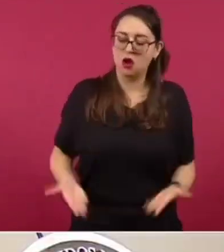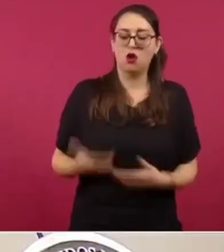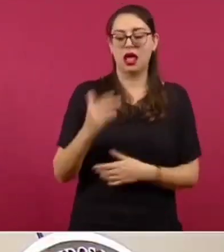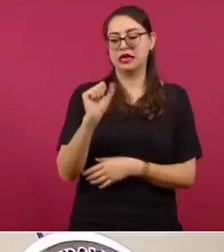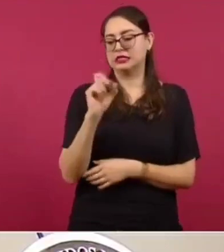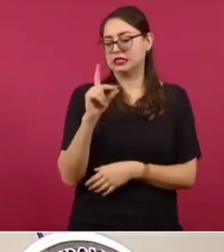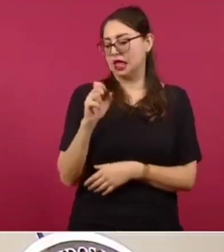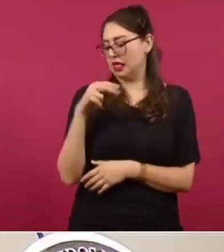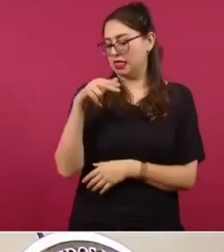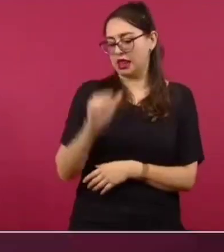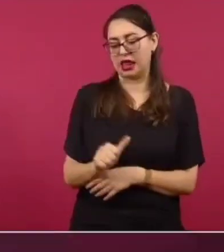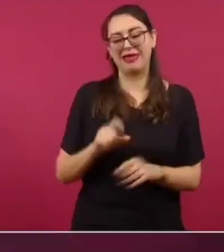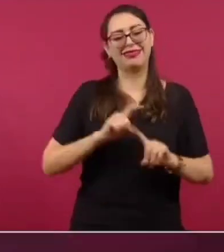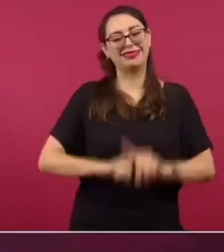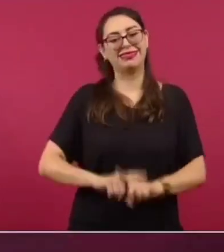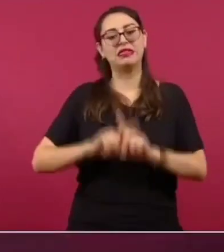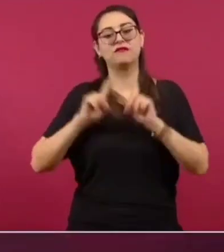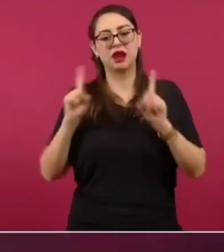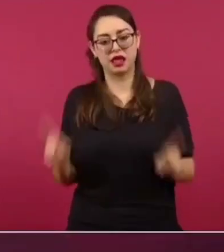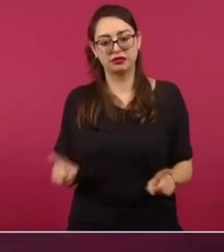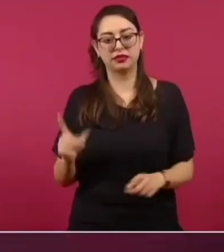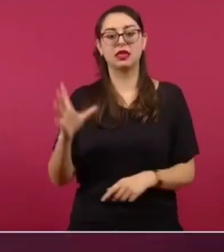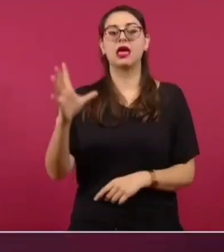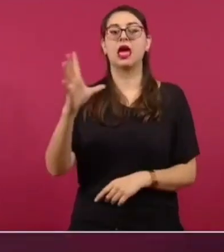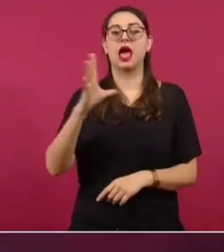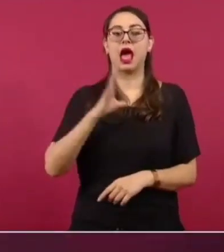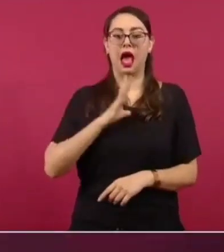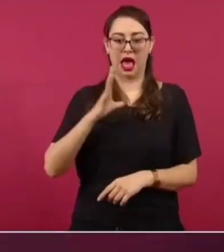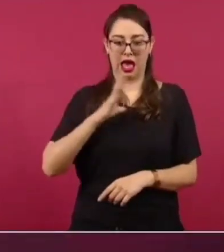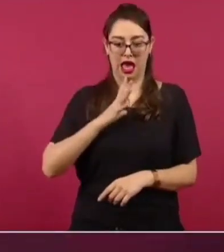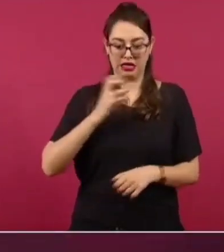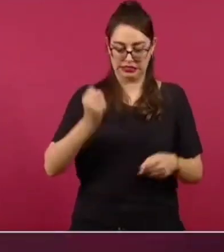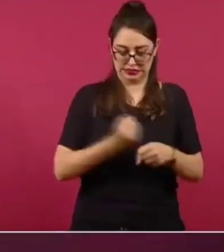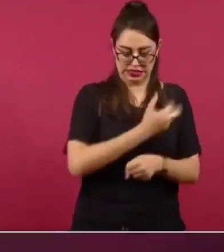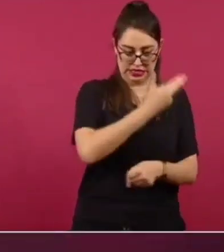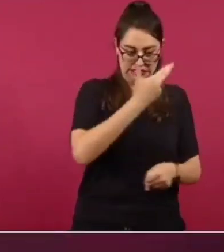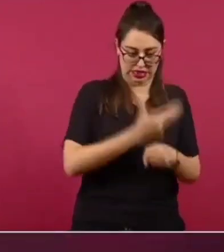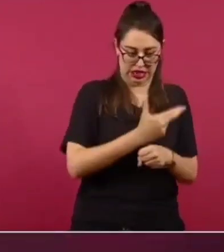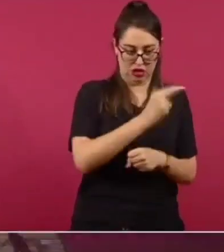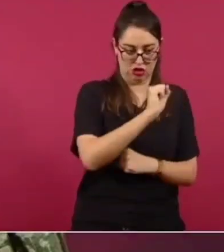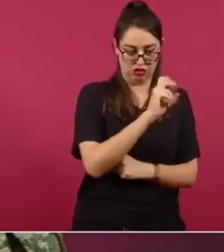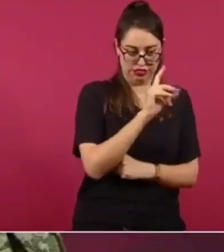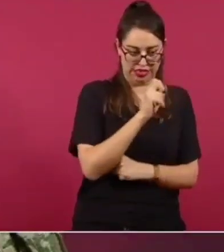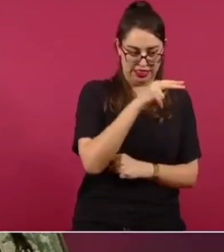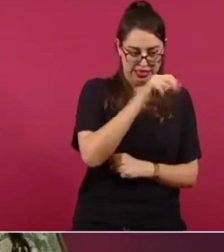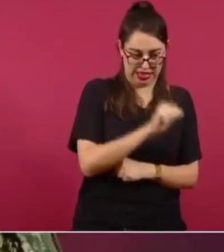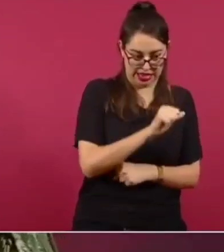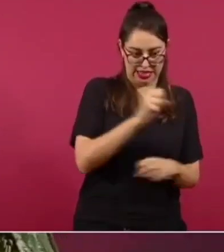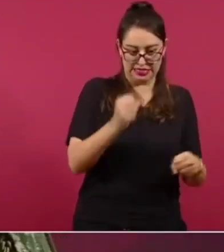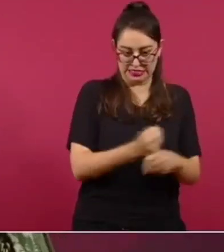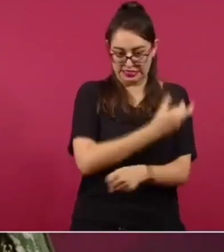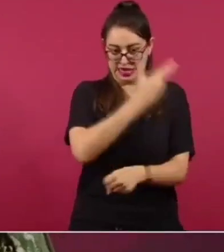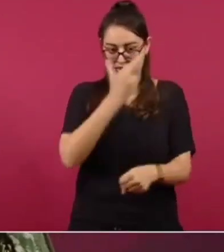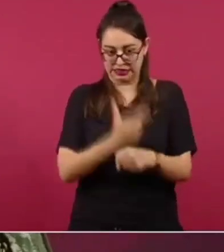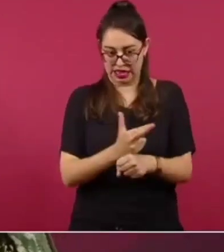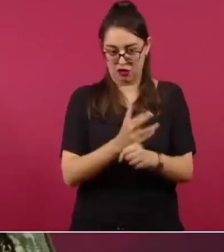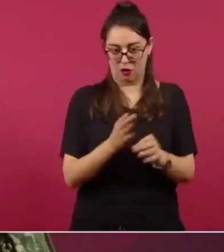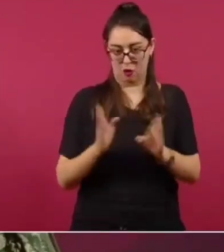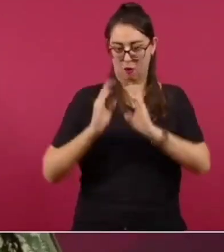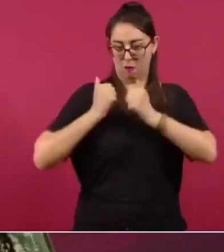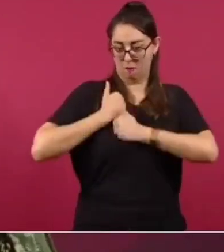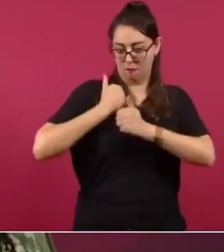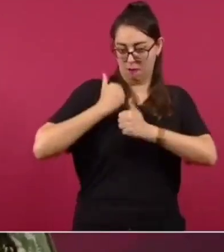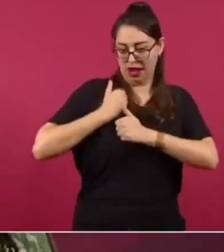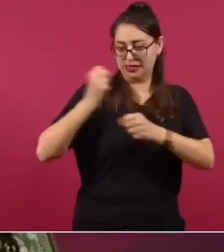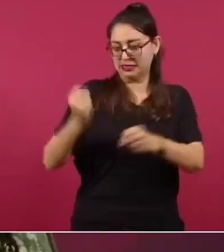Defensa Nacional tenemos ya un comandante de ejército y un comandante de la Fuerza Aérea que son los